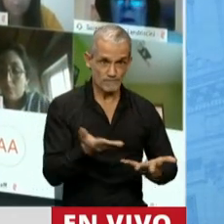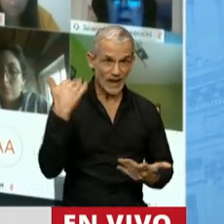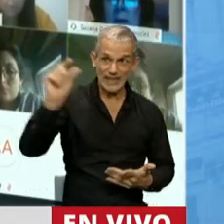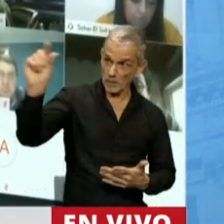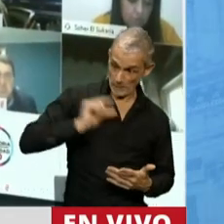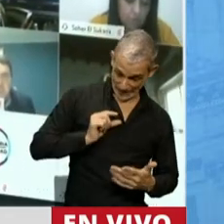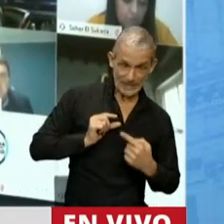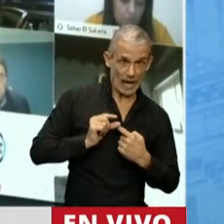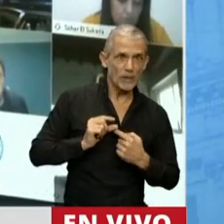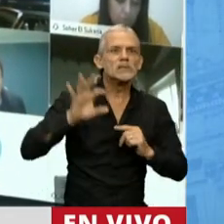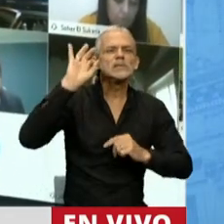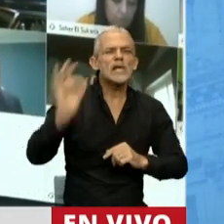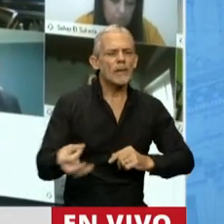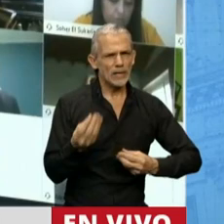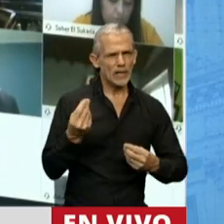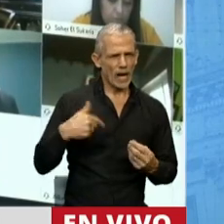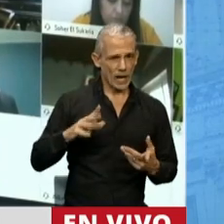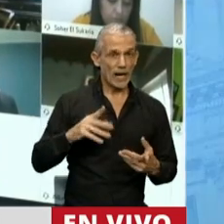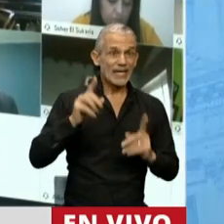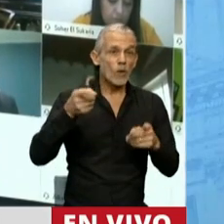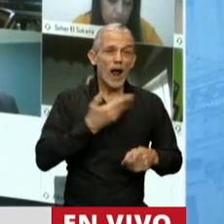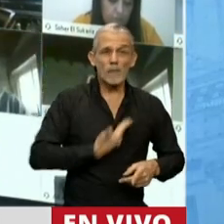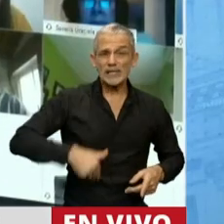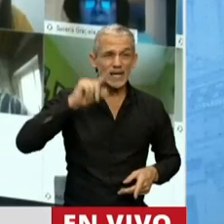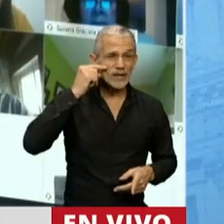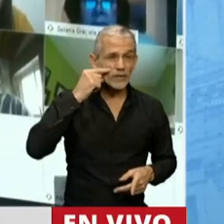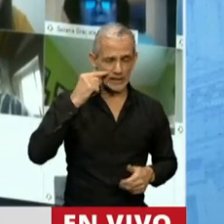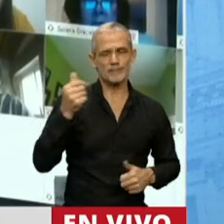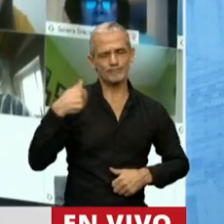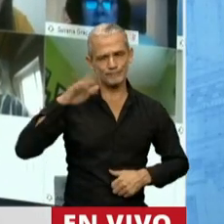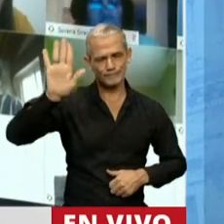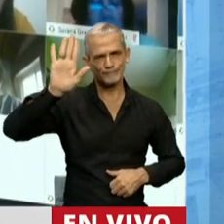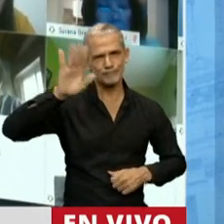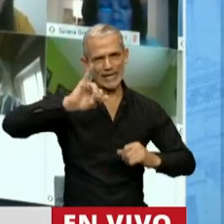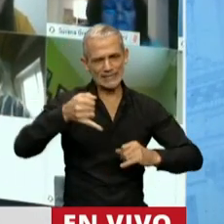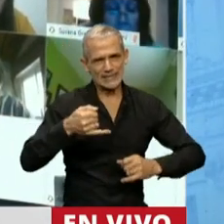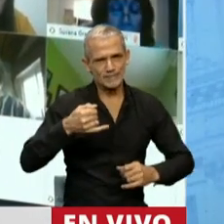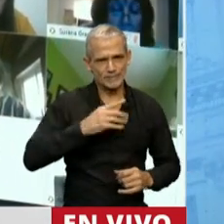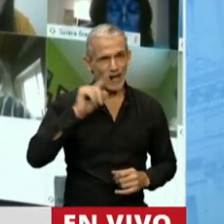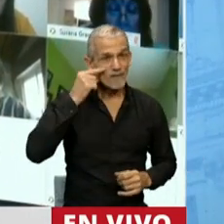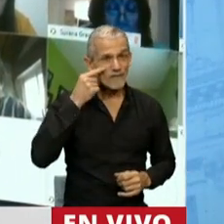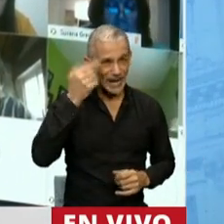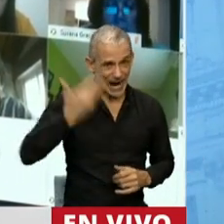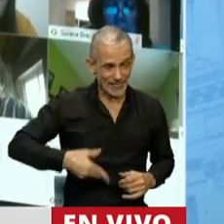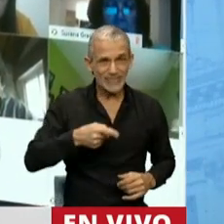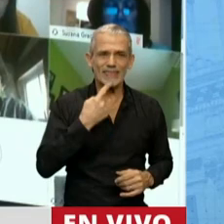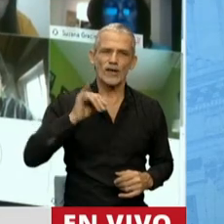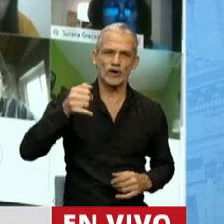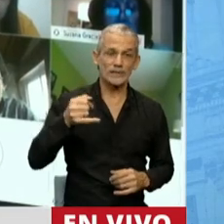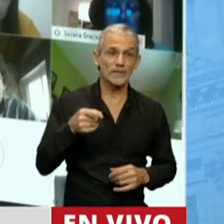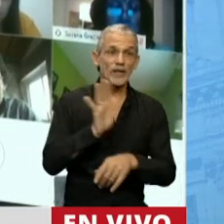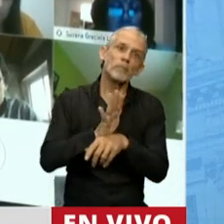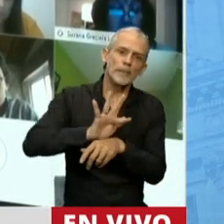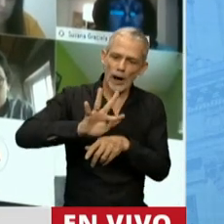sabían lo que iba a pasar. Y el presidente Alberto Fernández reconoció que este